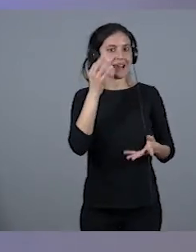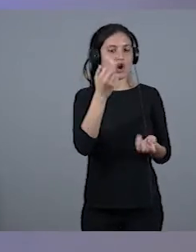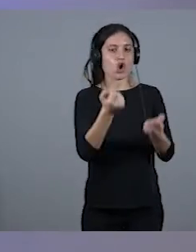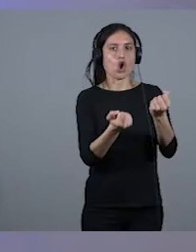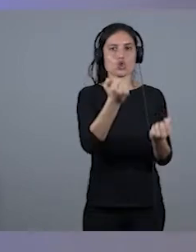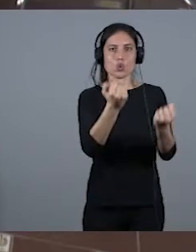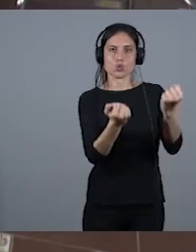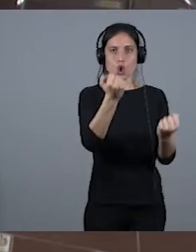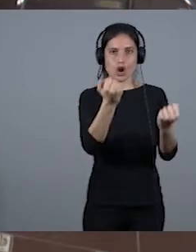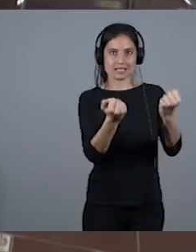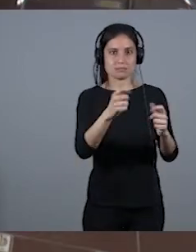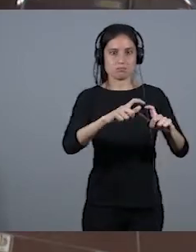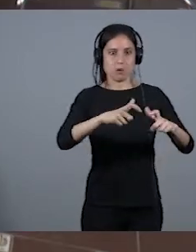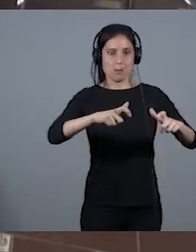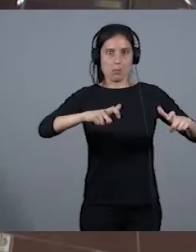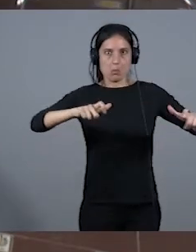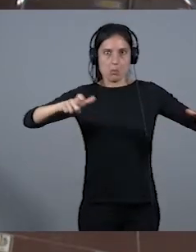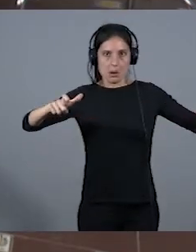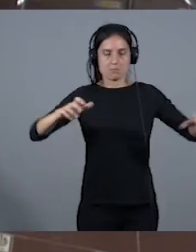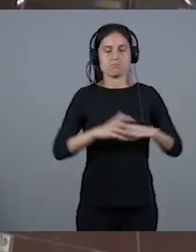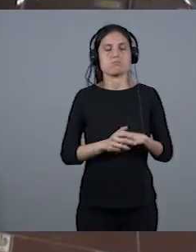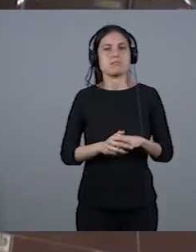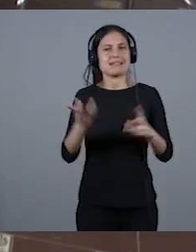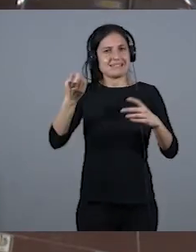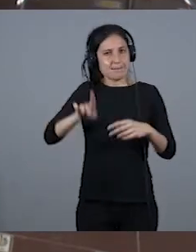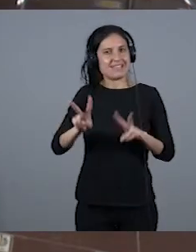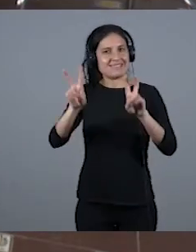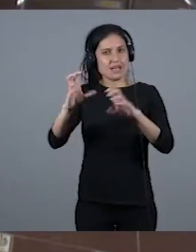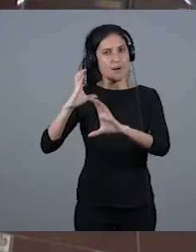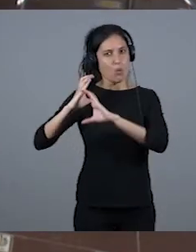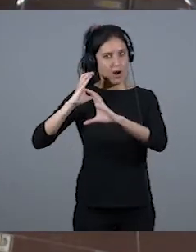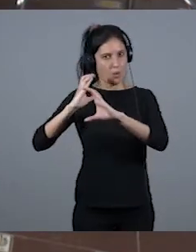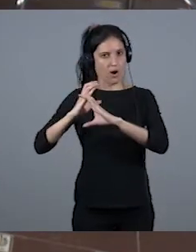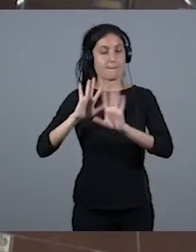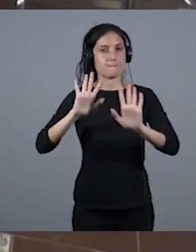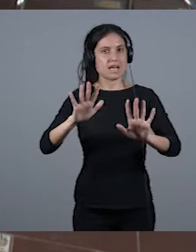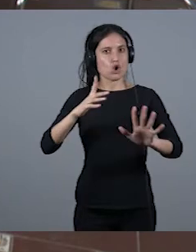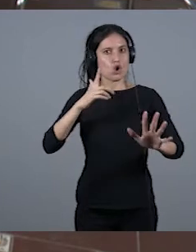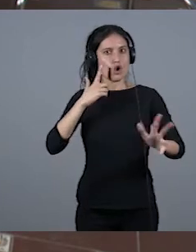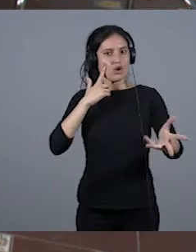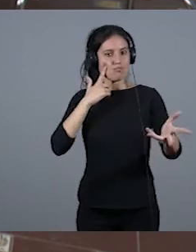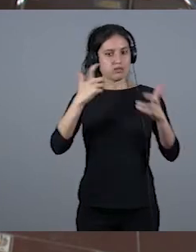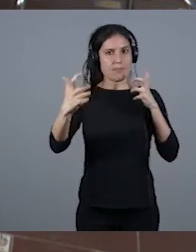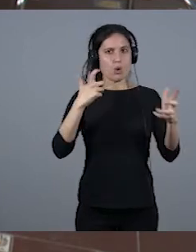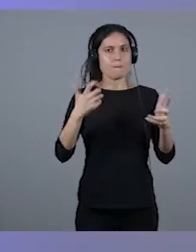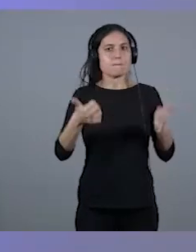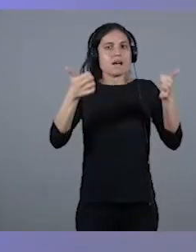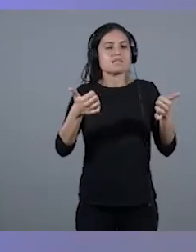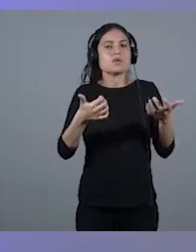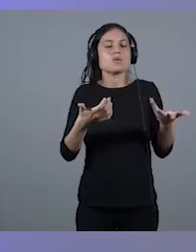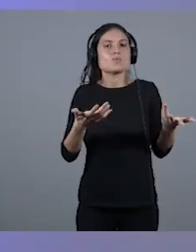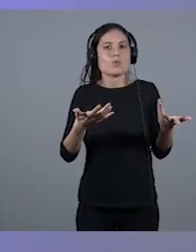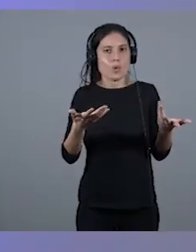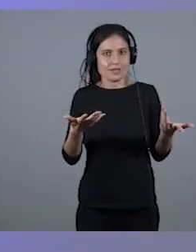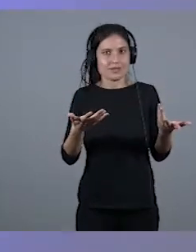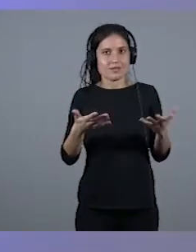pero nos pasa con las guaguas. ¿Y con qué fue con lo primero que nos llamó la atención sobremanera, con las comandantes de avión? Cuando te dice,